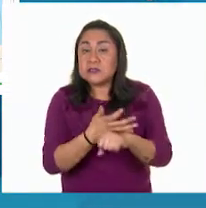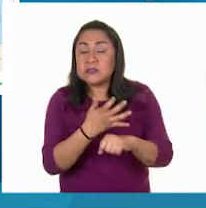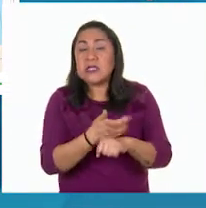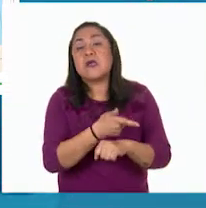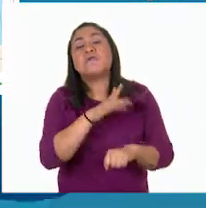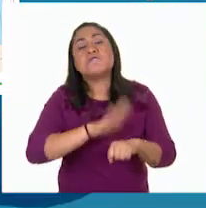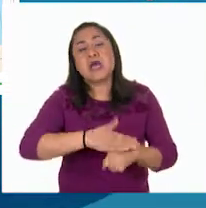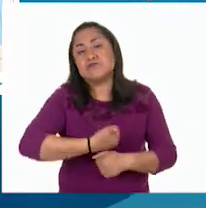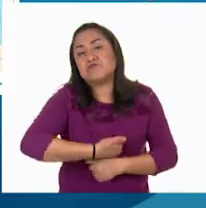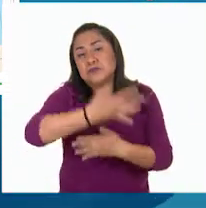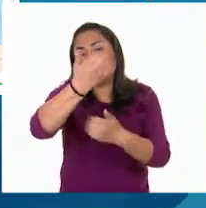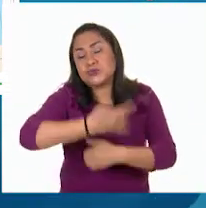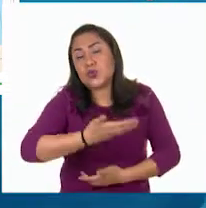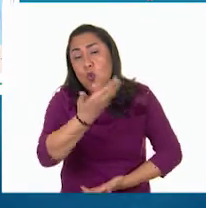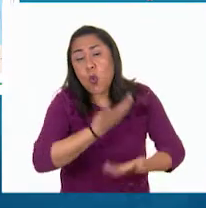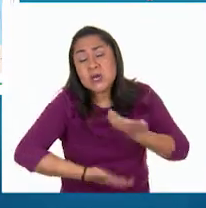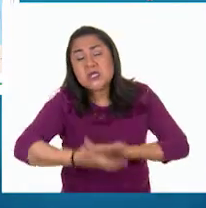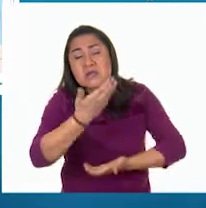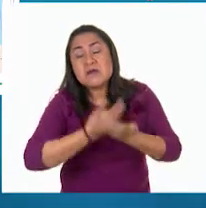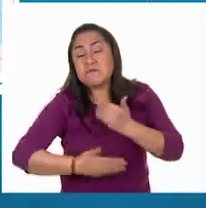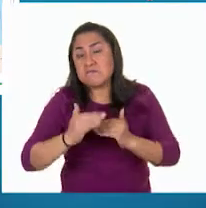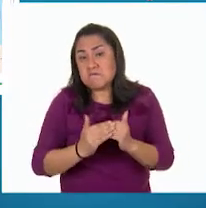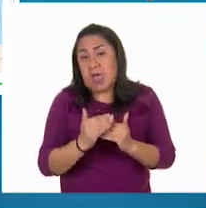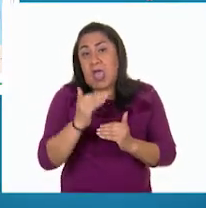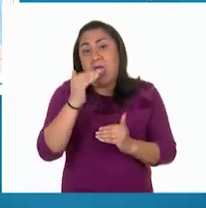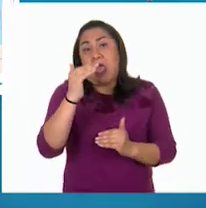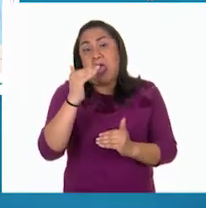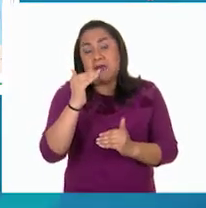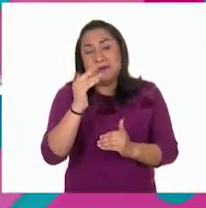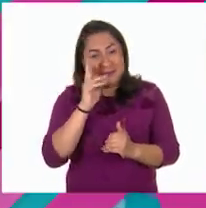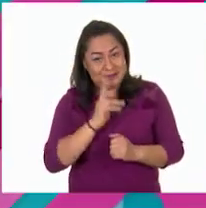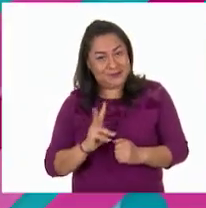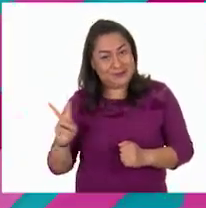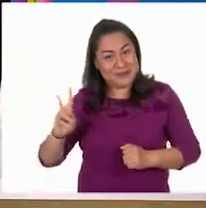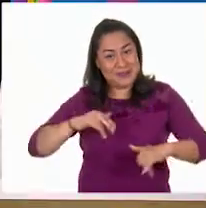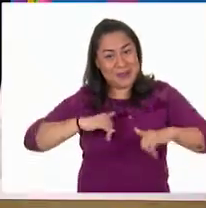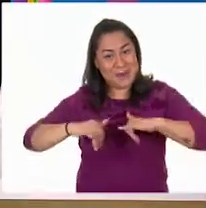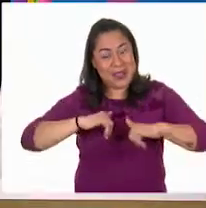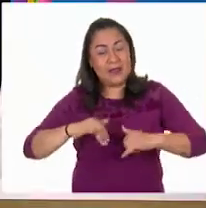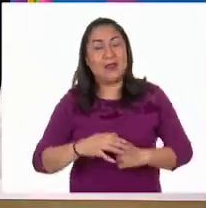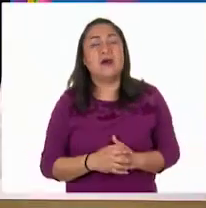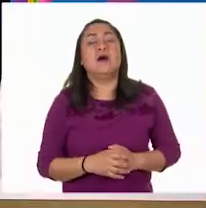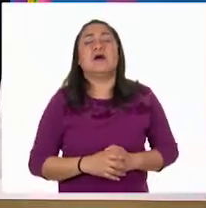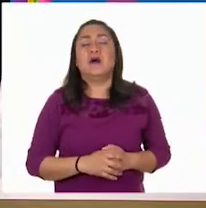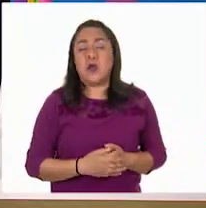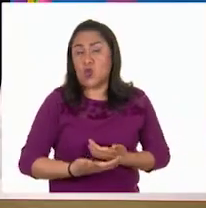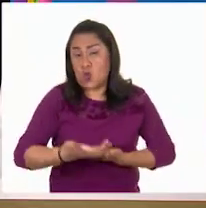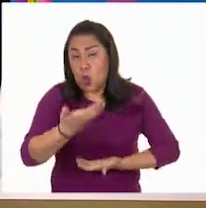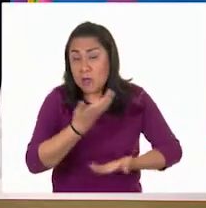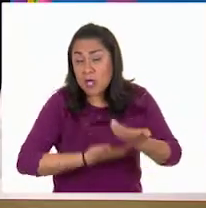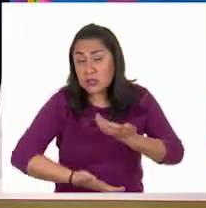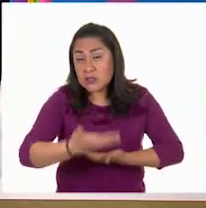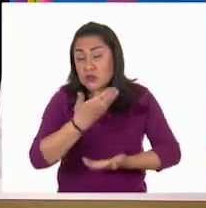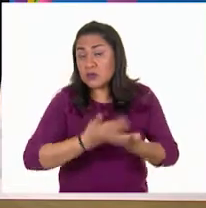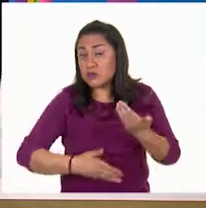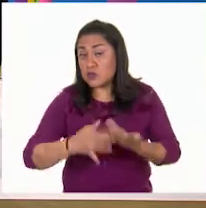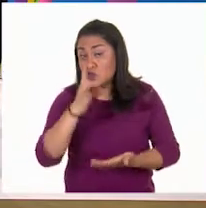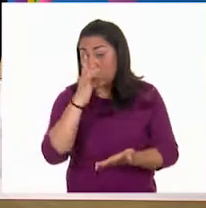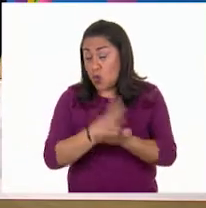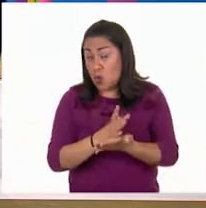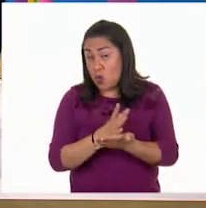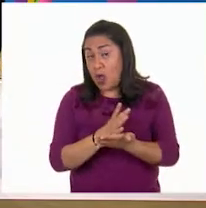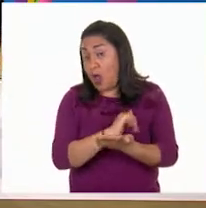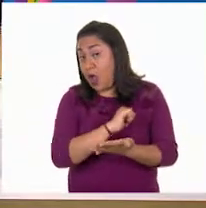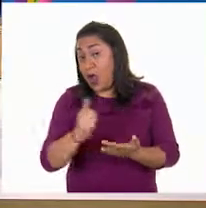movimiento comercial que es alto, como se indica en el mapa. Entonces, ¿el comercio no solo depende del número de población?